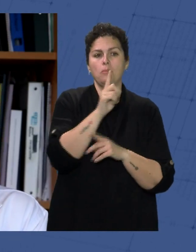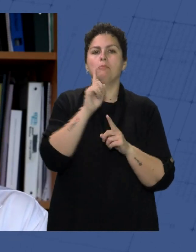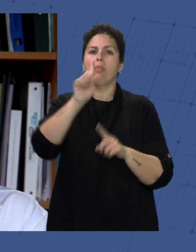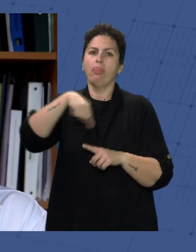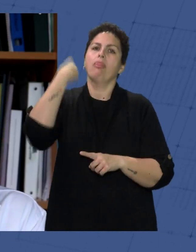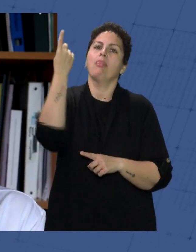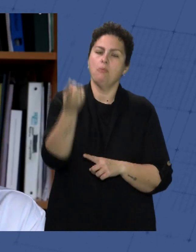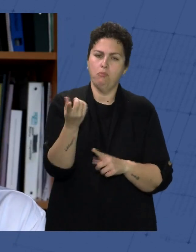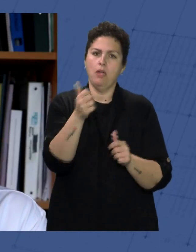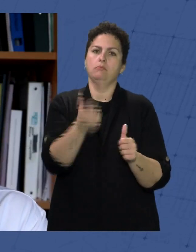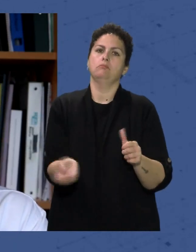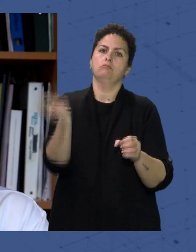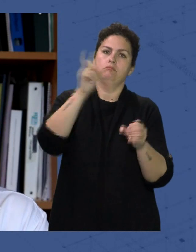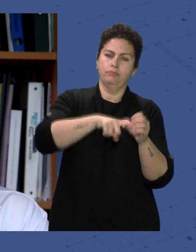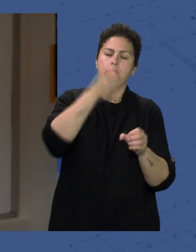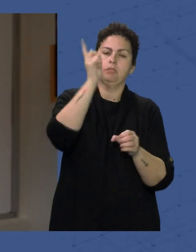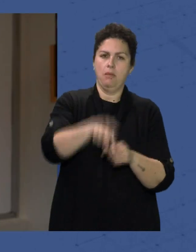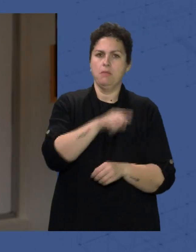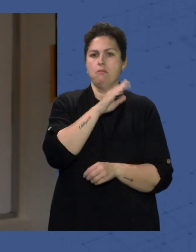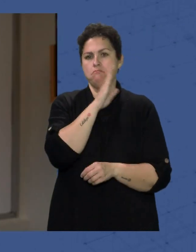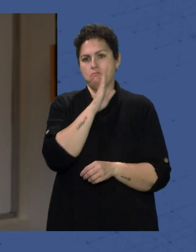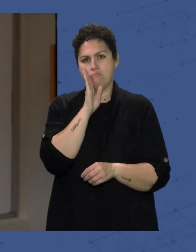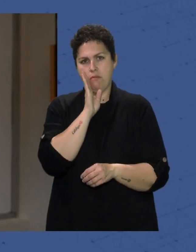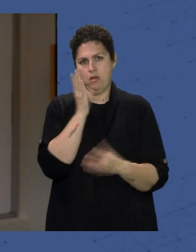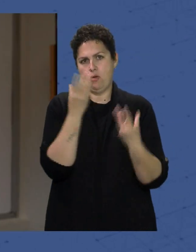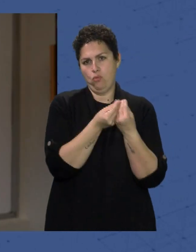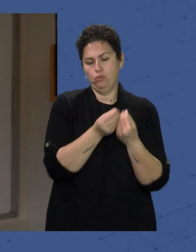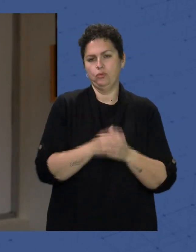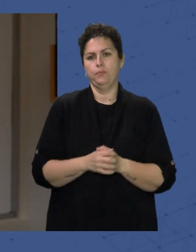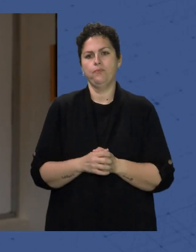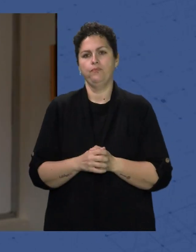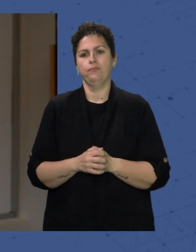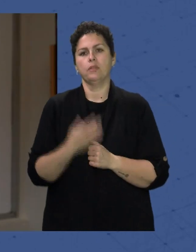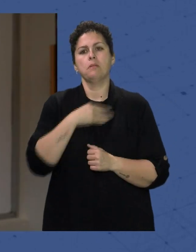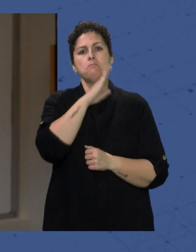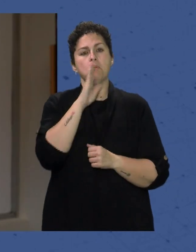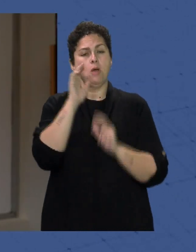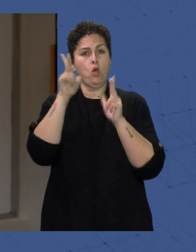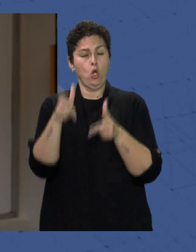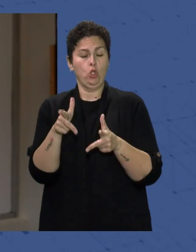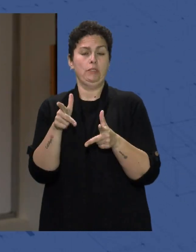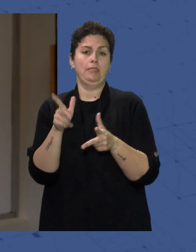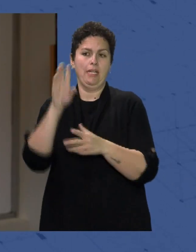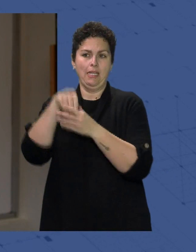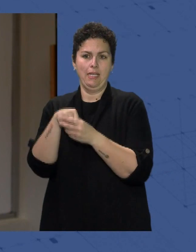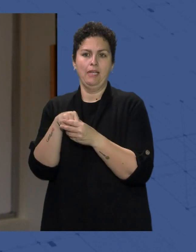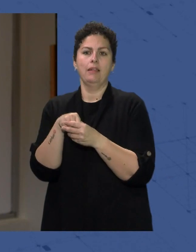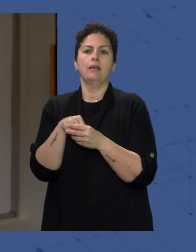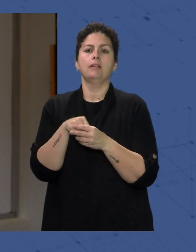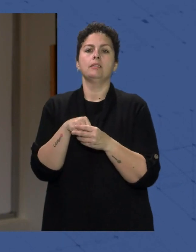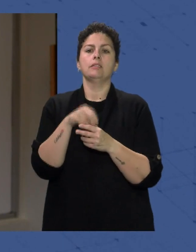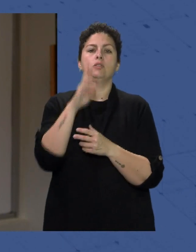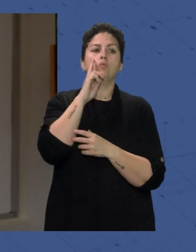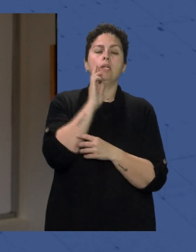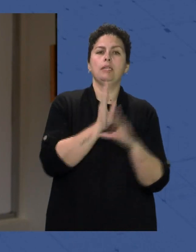También se le gestionó para la madre de Noé La mamá ingresa en el Hotel de Madres Y la abuela se va al piso Pero la madre al día siguiente decide que